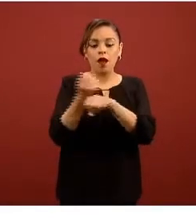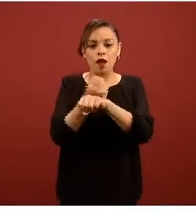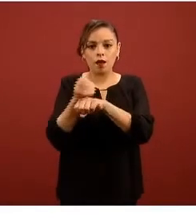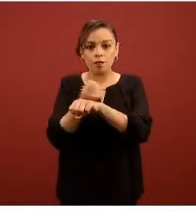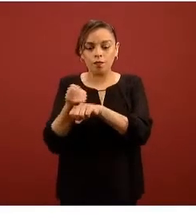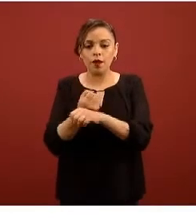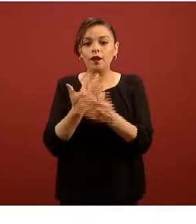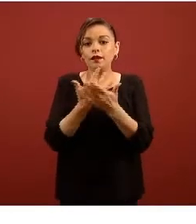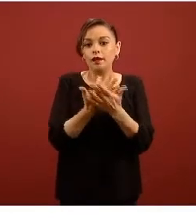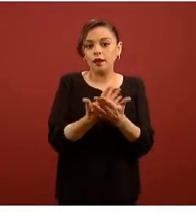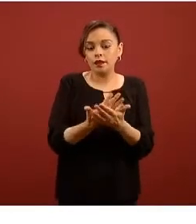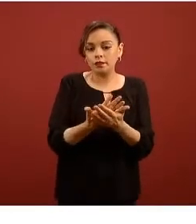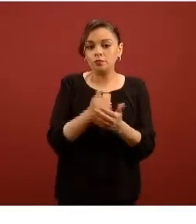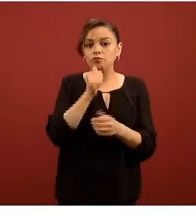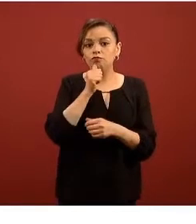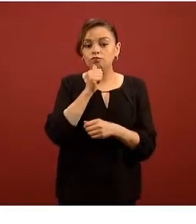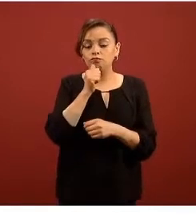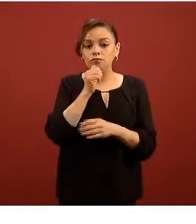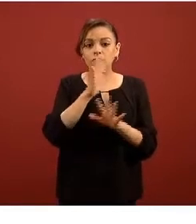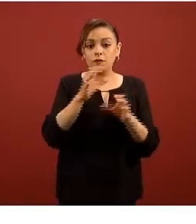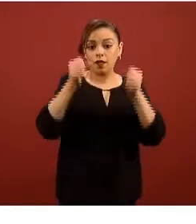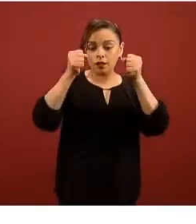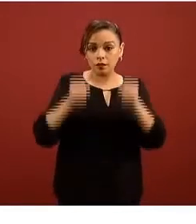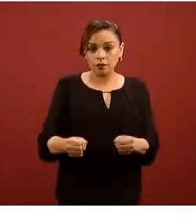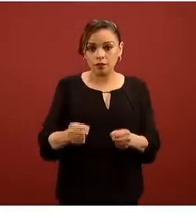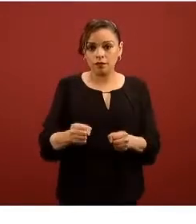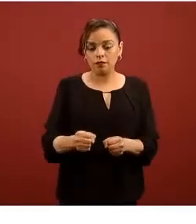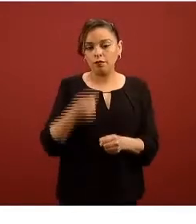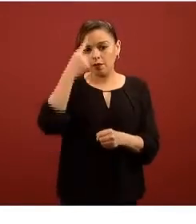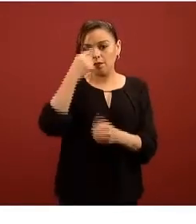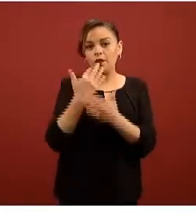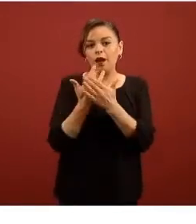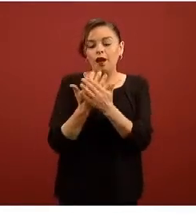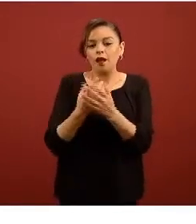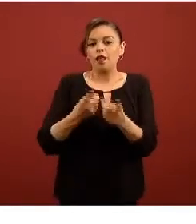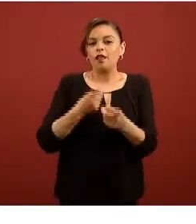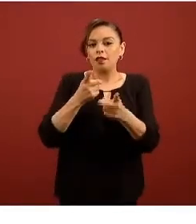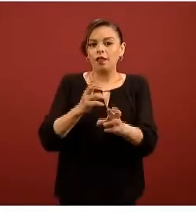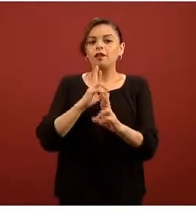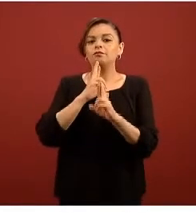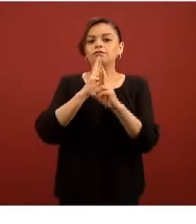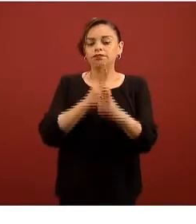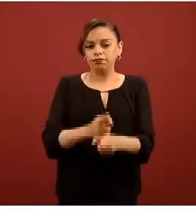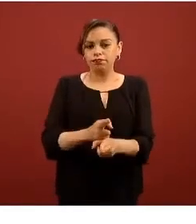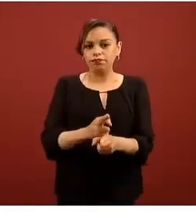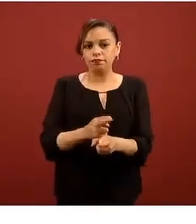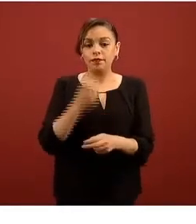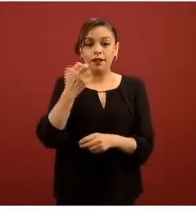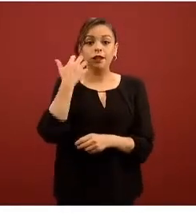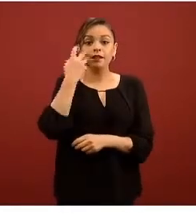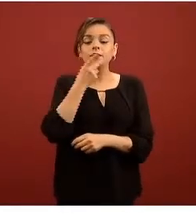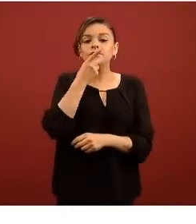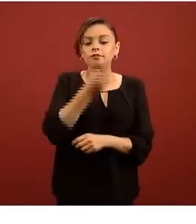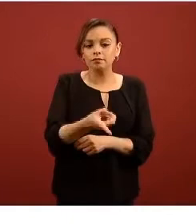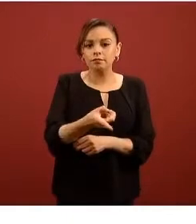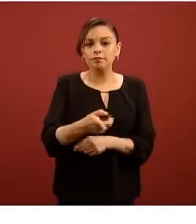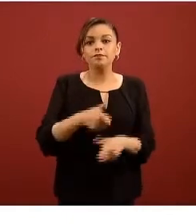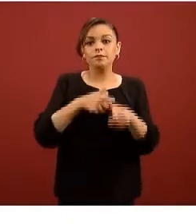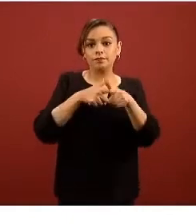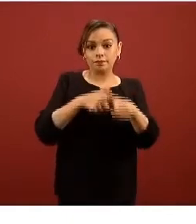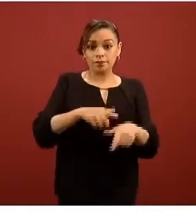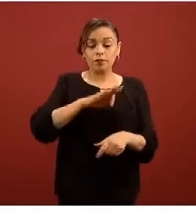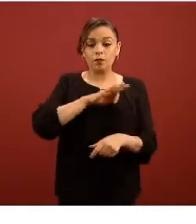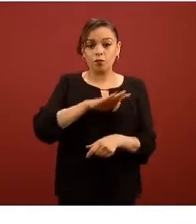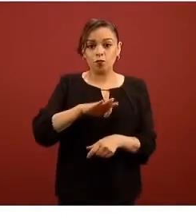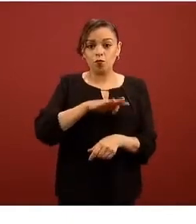una clasificación o en la mayoría de ellos un resultado y que por lo tanto significan que la tendencia todavía puede continuar o seguir